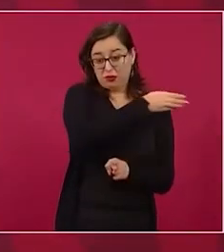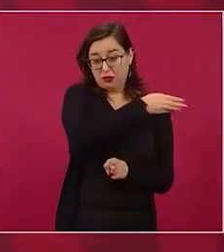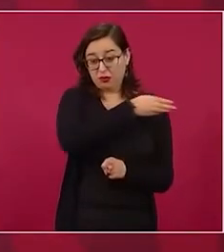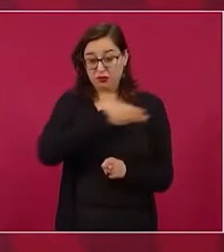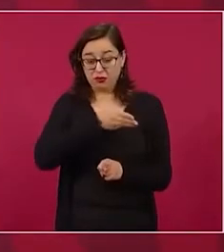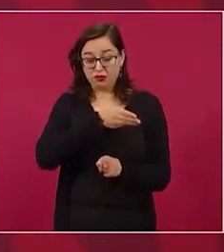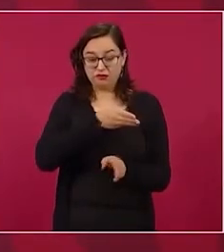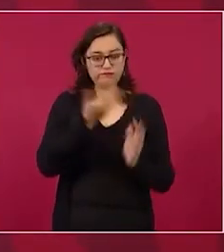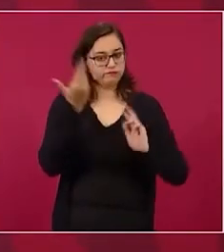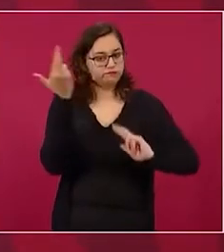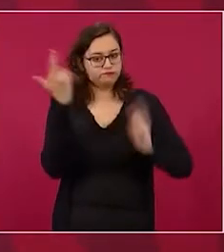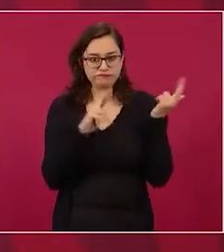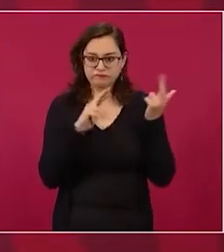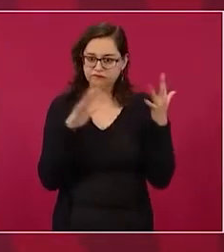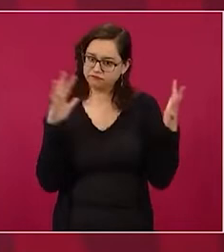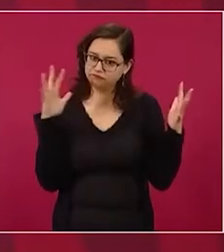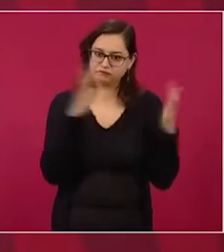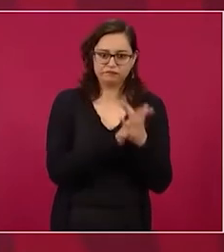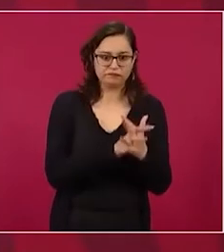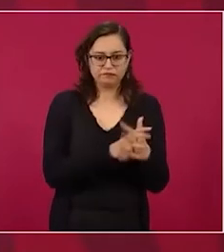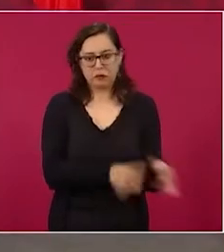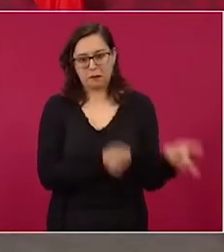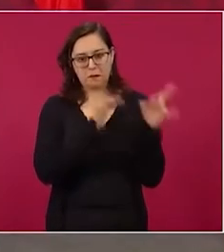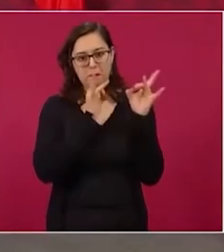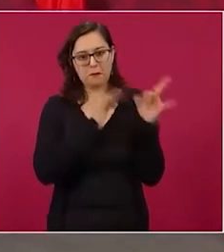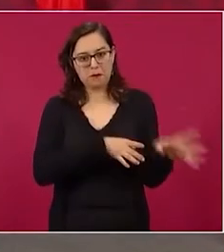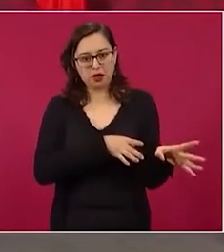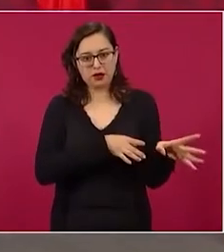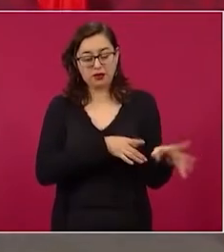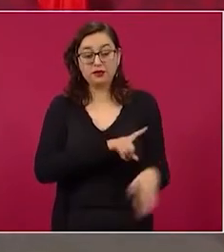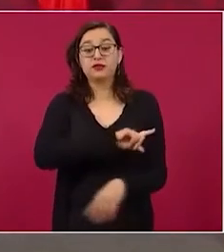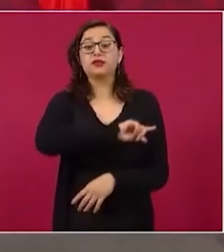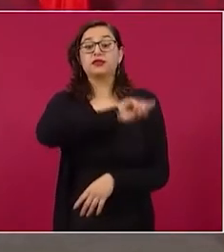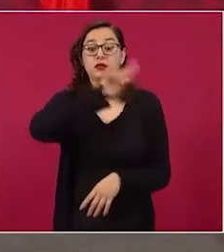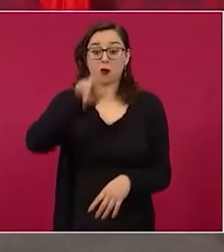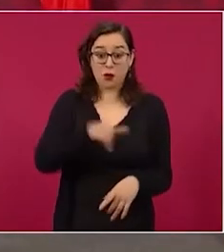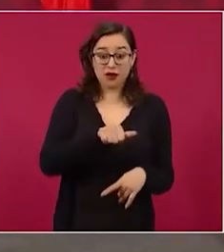desemboca en una crisis profunda,